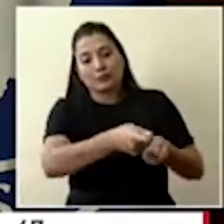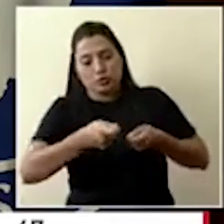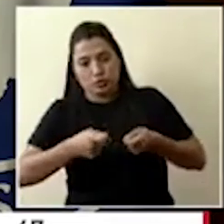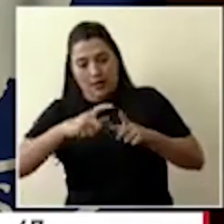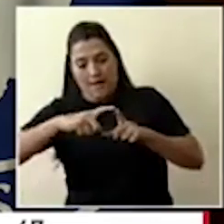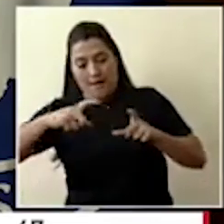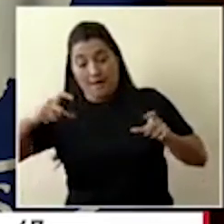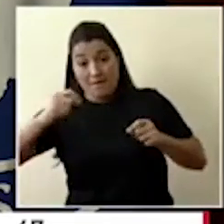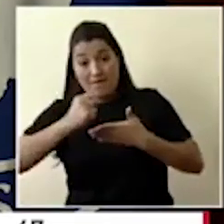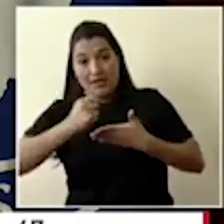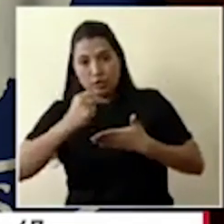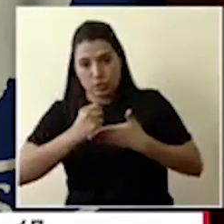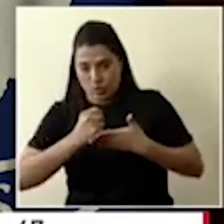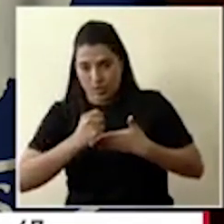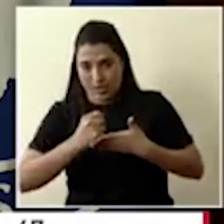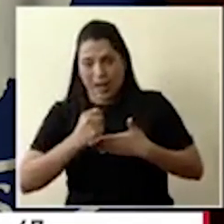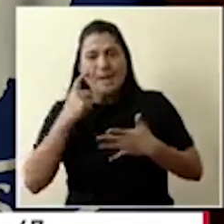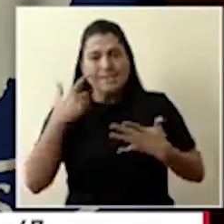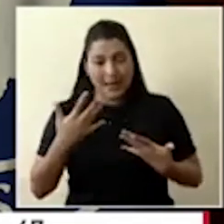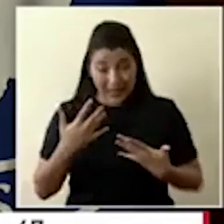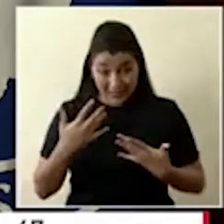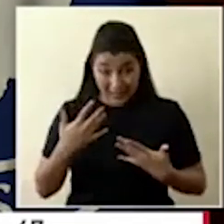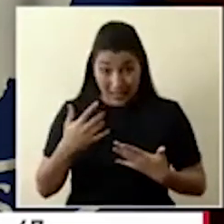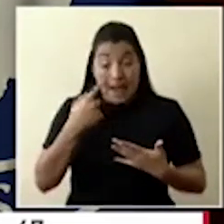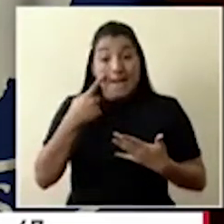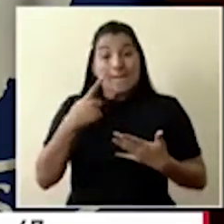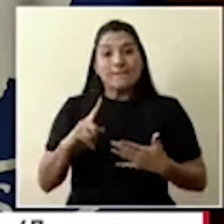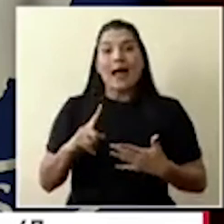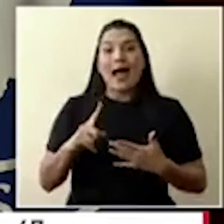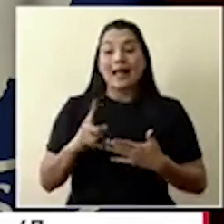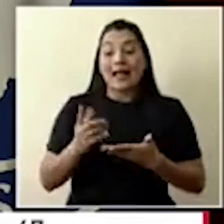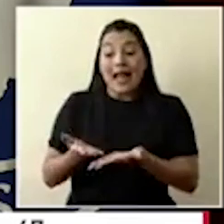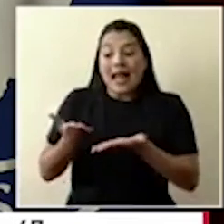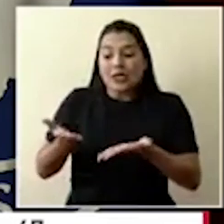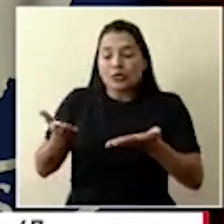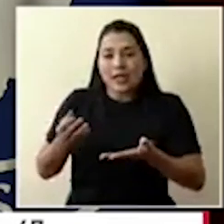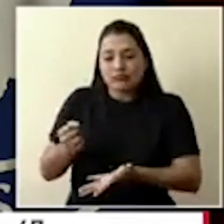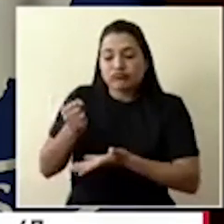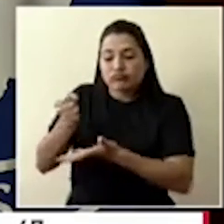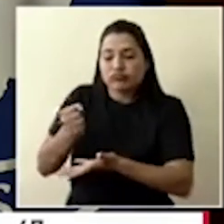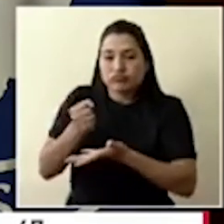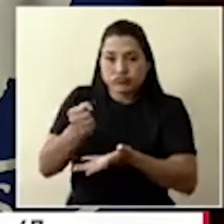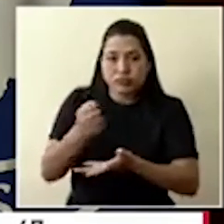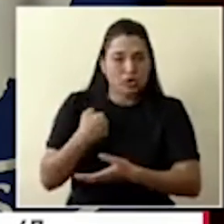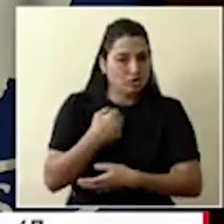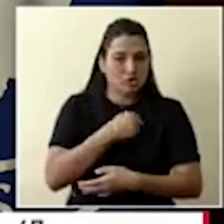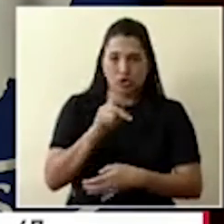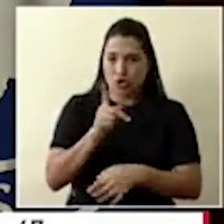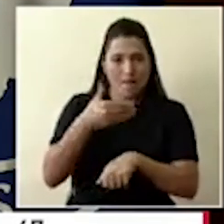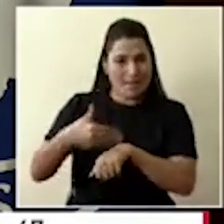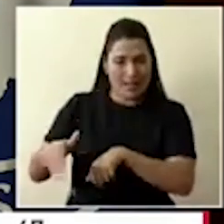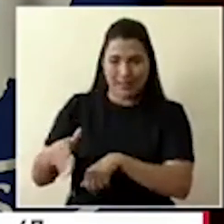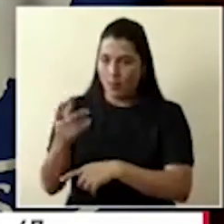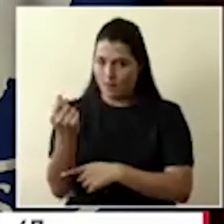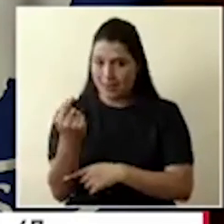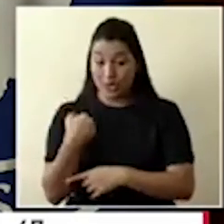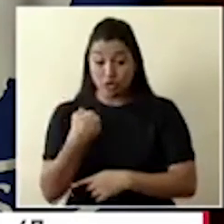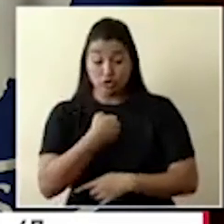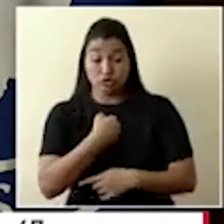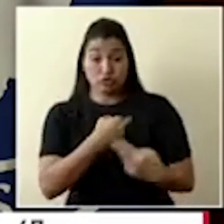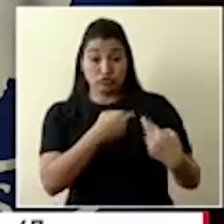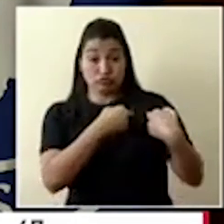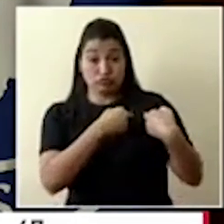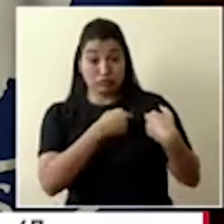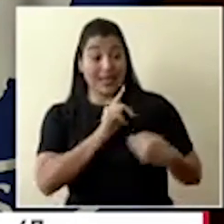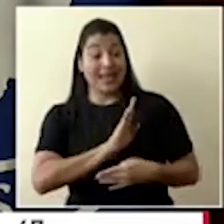garantizar que los recursos lleguen a los territorios y no impactemos la economía en ese territorio. El comité municipal de emergencia